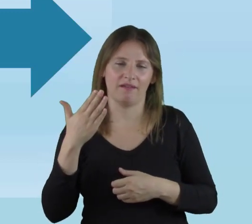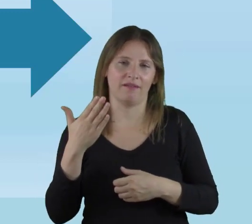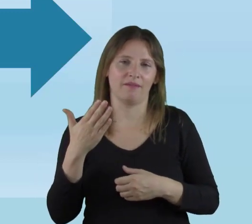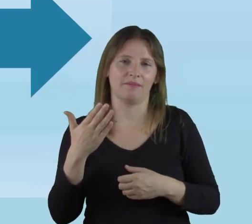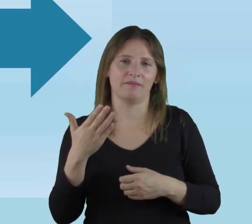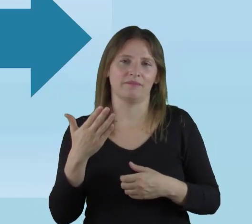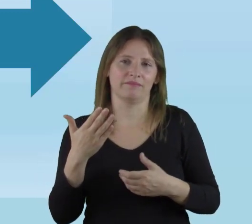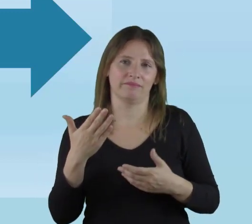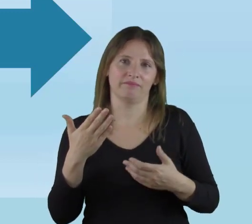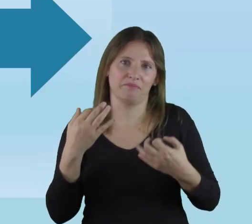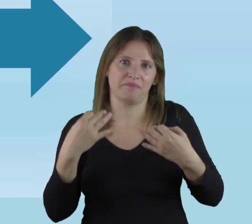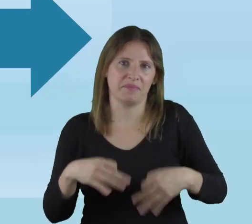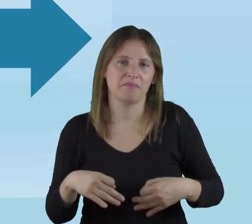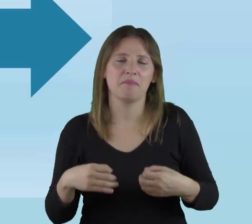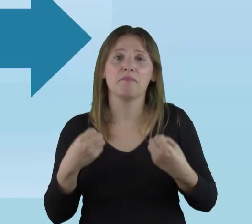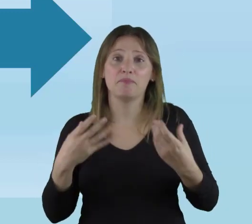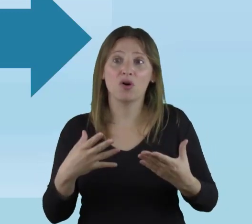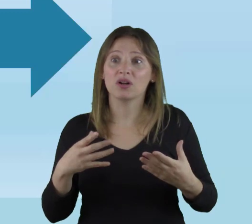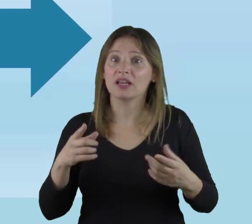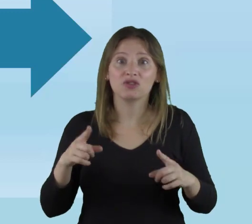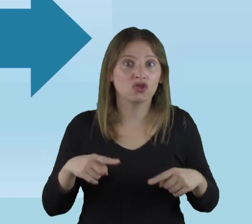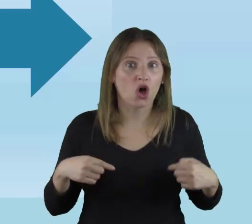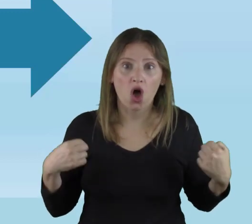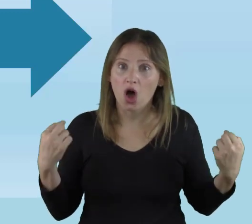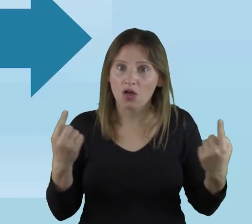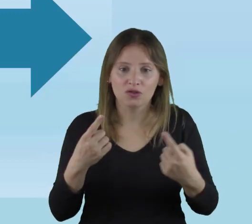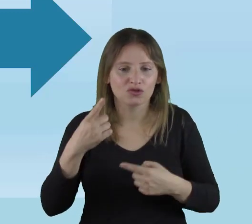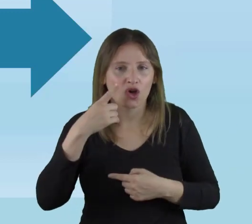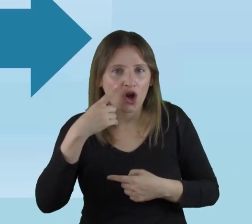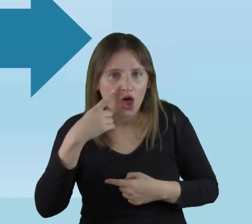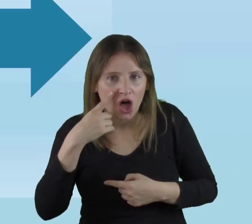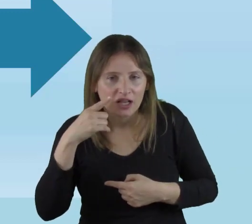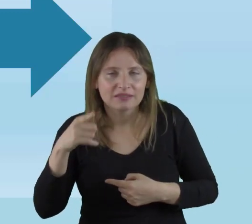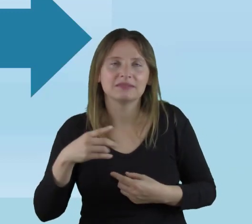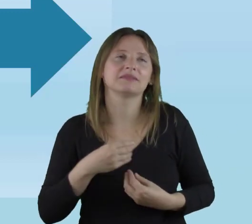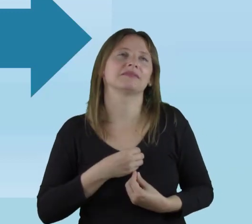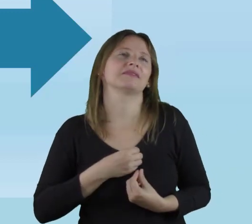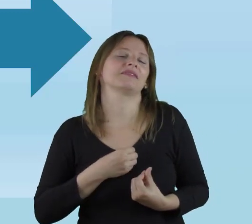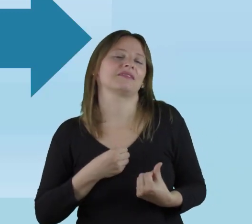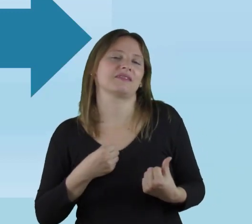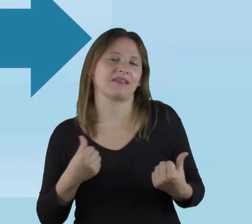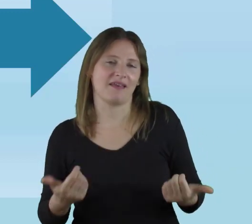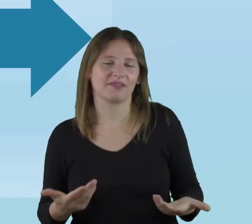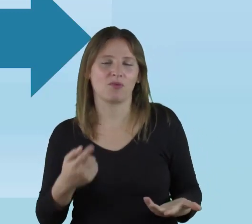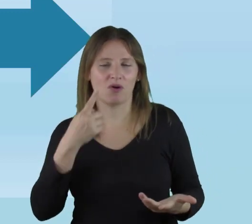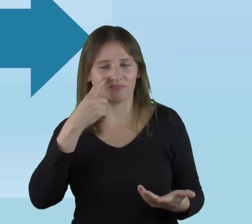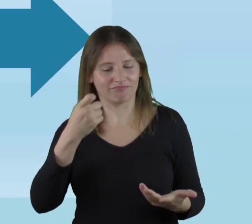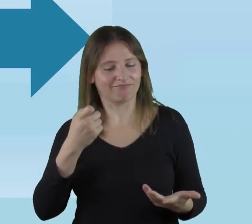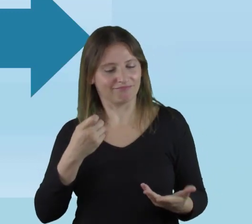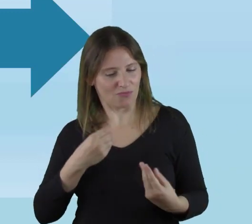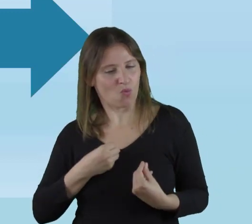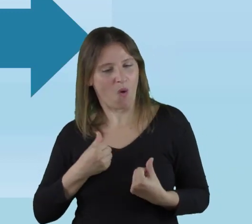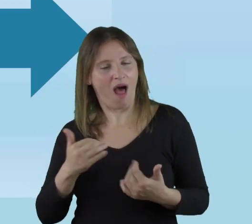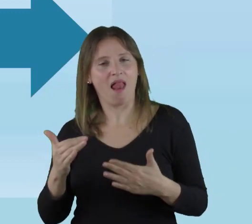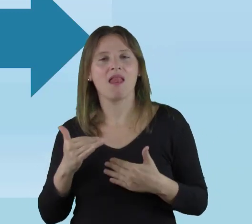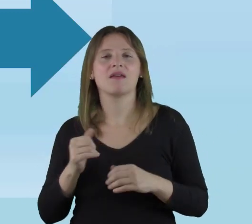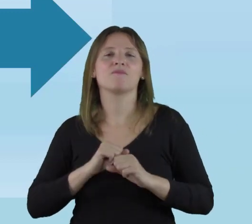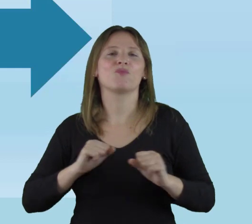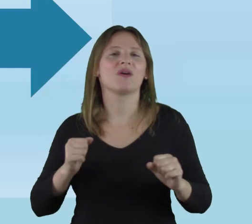deben saber de la inclusión. ¿Por qué? Porque ellos, conociendo, se van a sentir